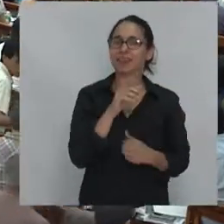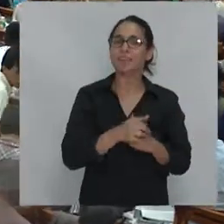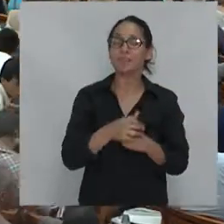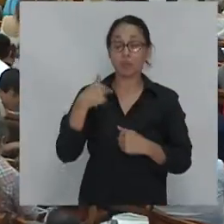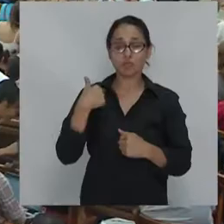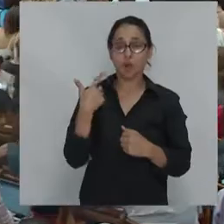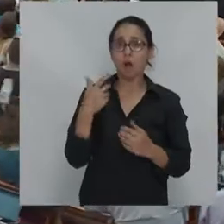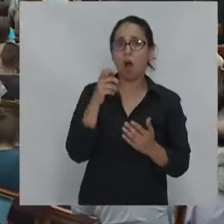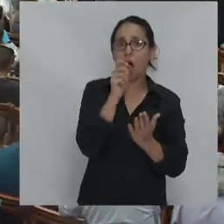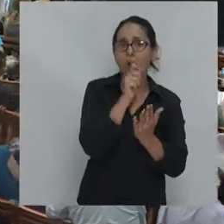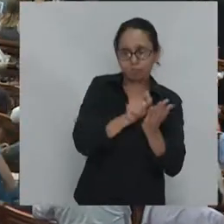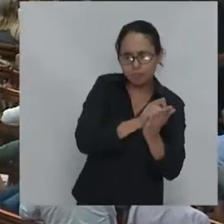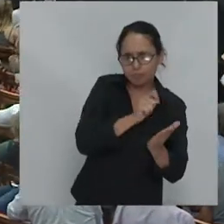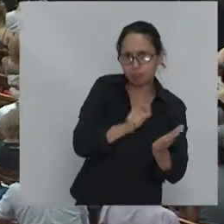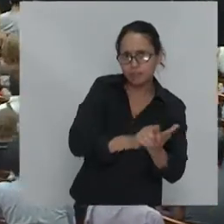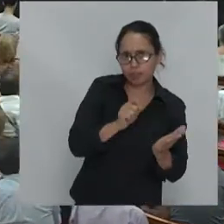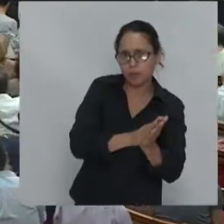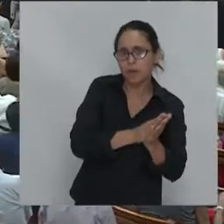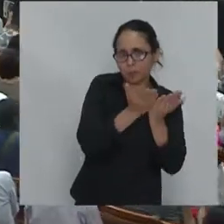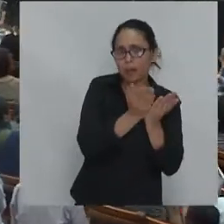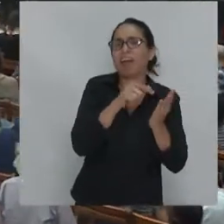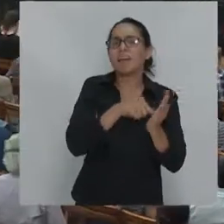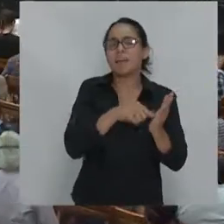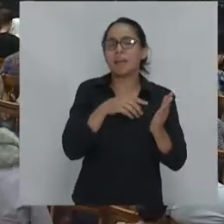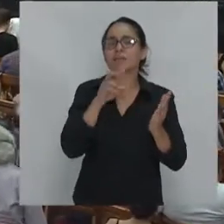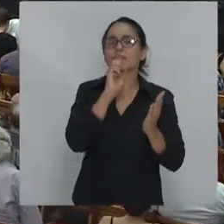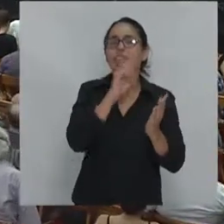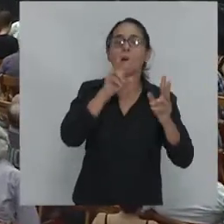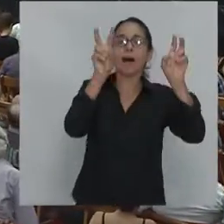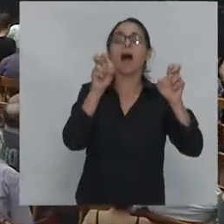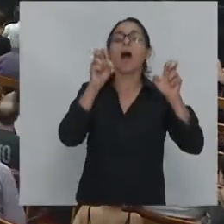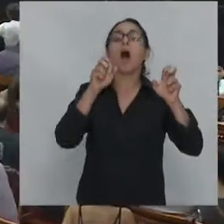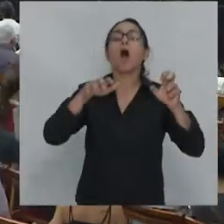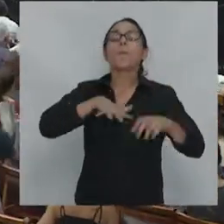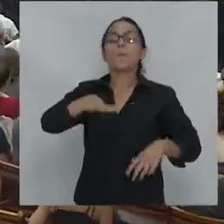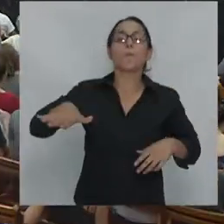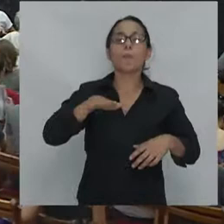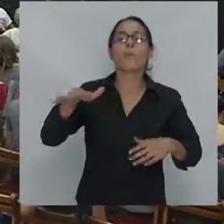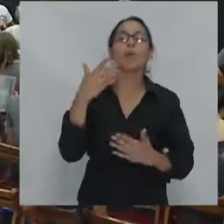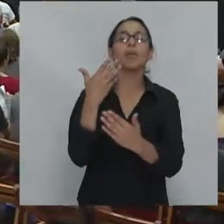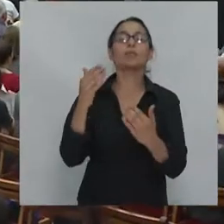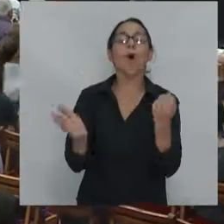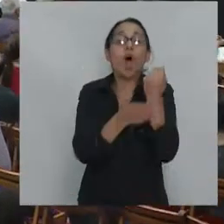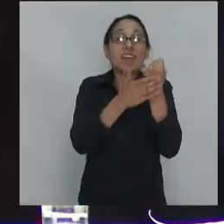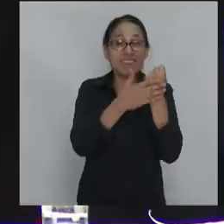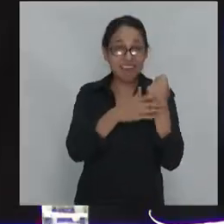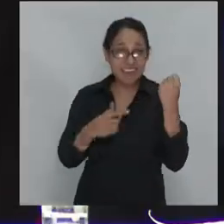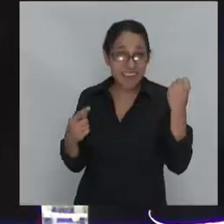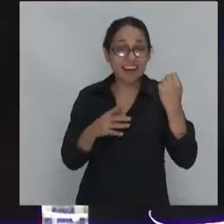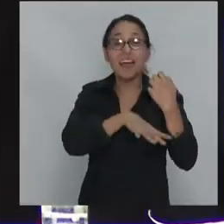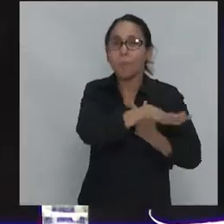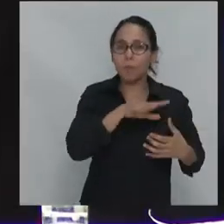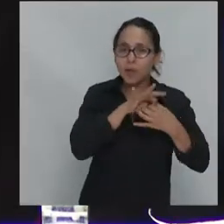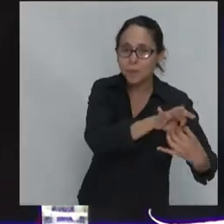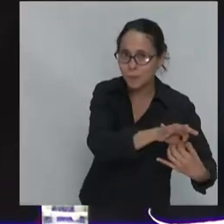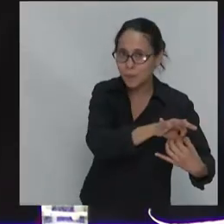acabo de publicar un libro que se llama Para un populismo de izquierda, yo me dedico particularmente a entender